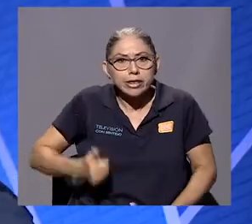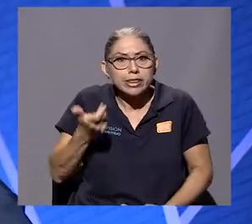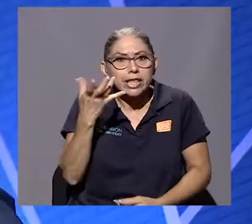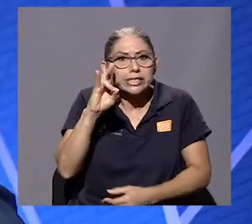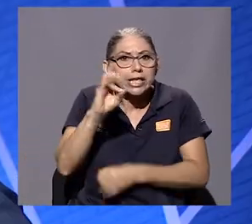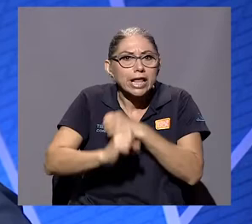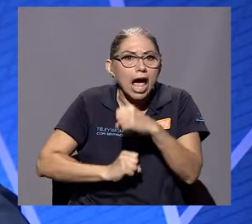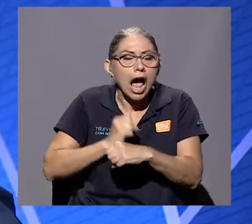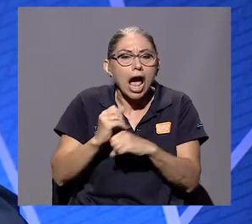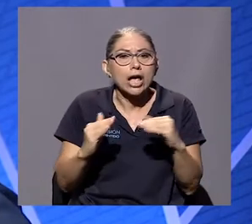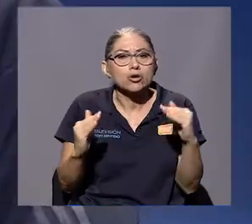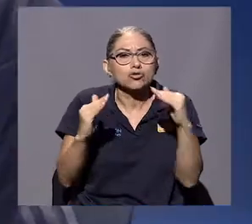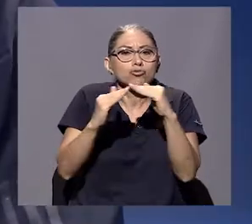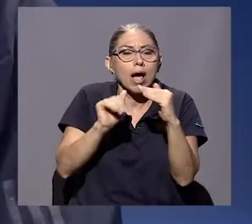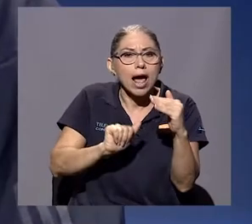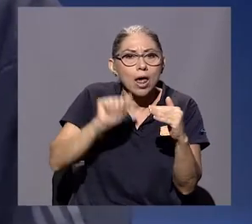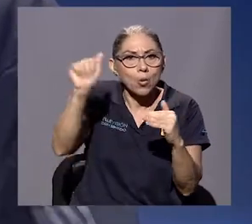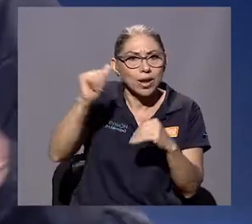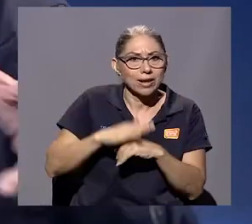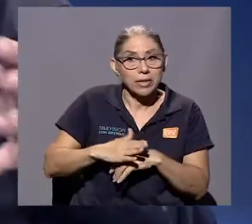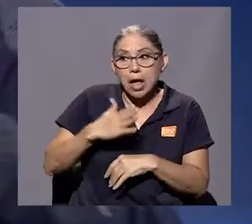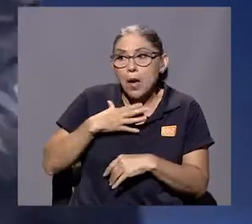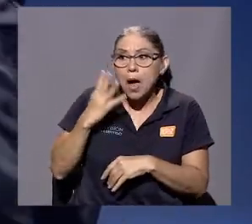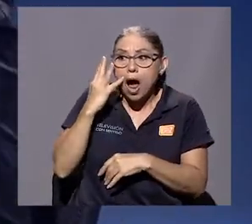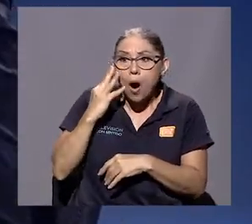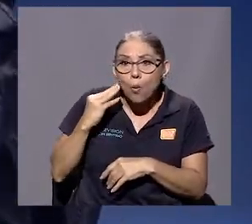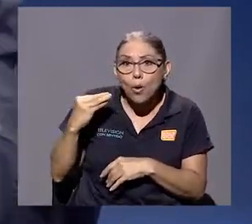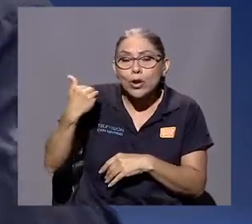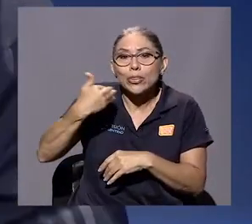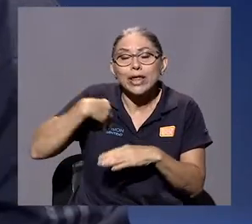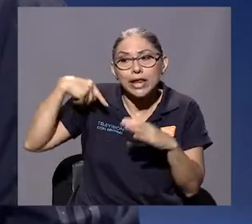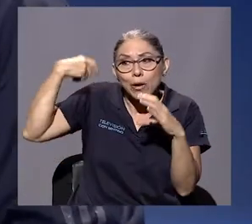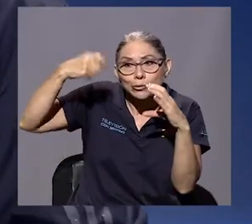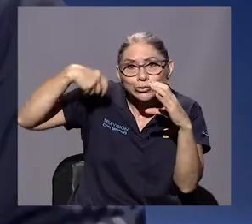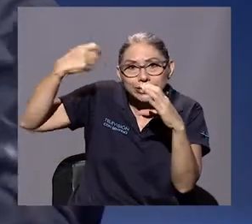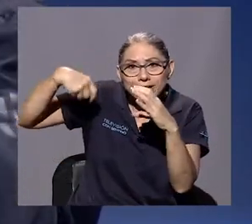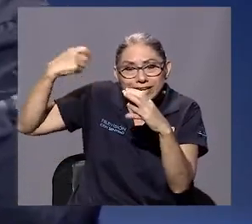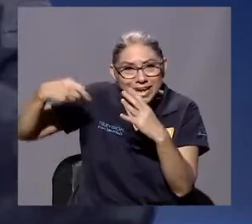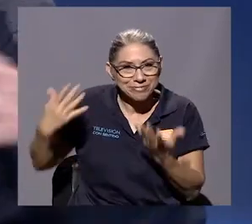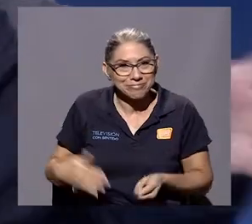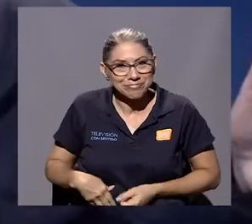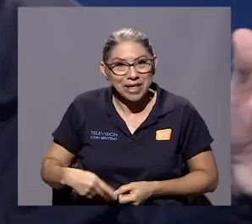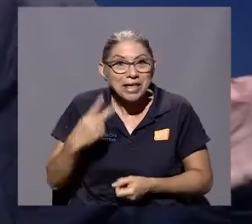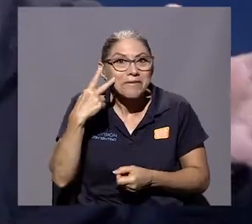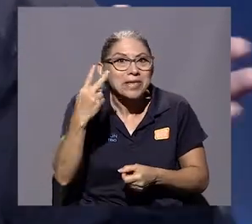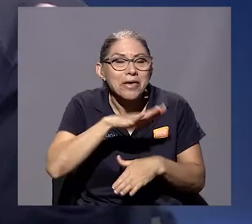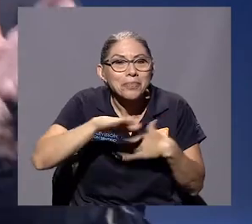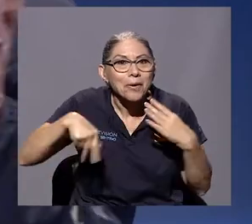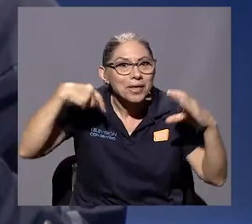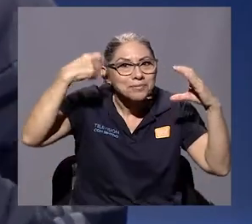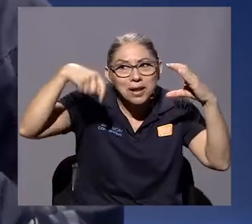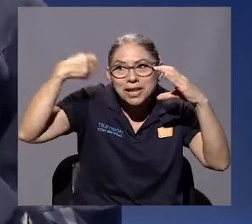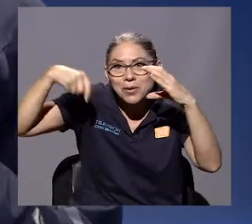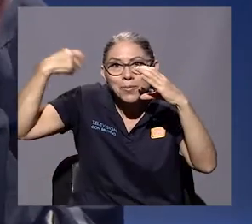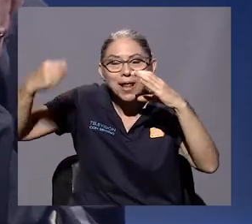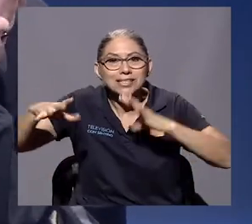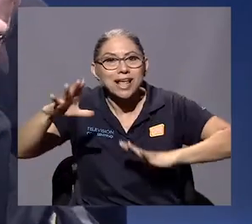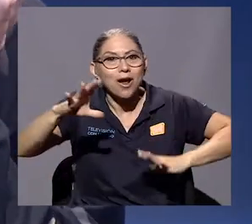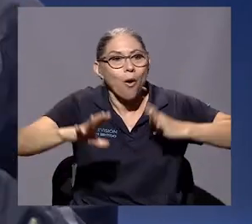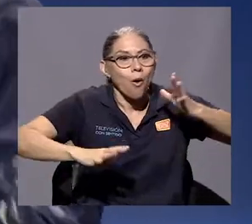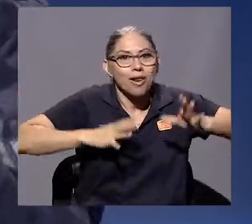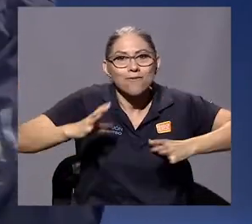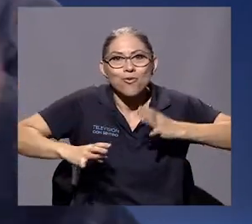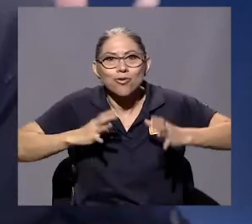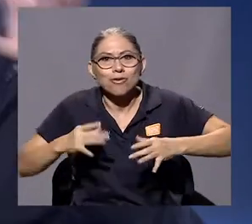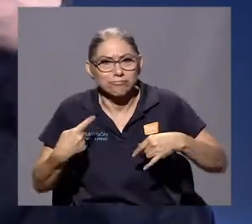de 17 años, de a la abuela, que el abuelo tenía un cine, que veía todas las películas de Hollywood, yo también,